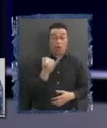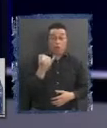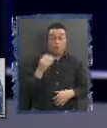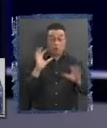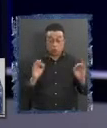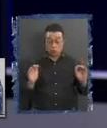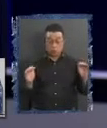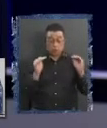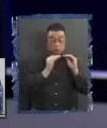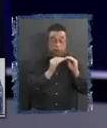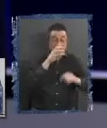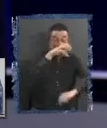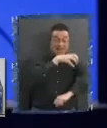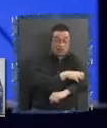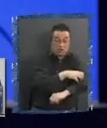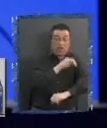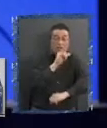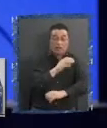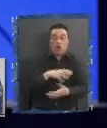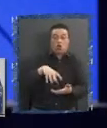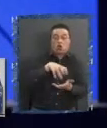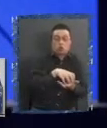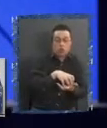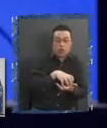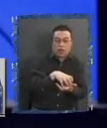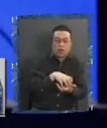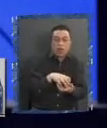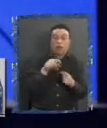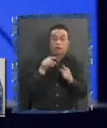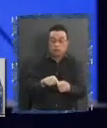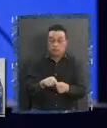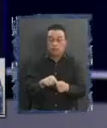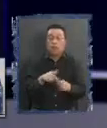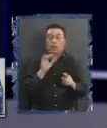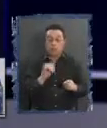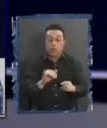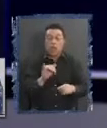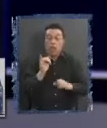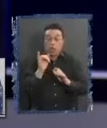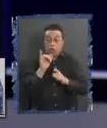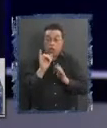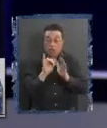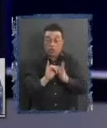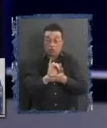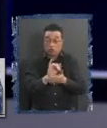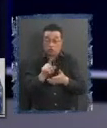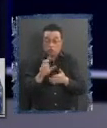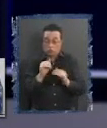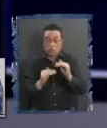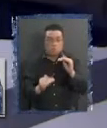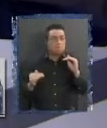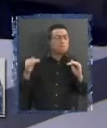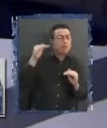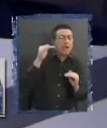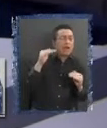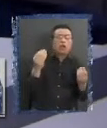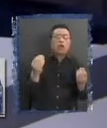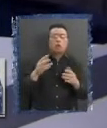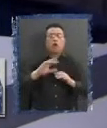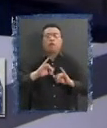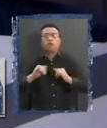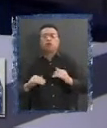una región y con una comuna. Entonces, a estar, entidades que van a estar sobrepuestas, ¿cómo va a funcionar esa estructura?